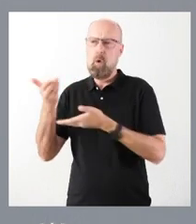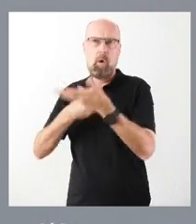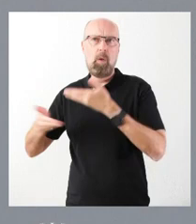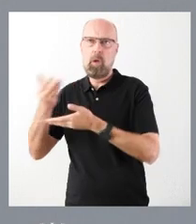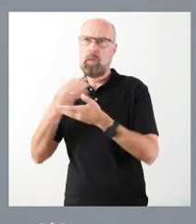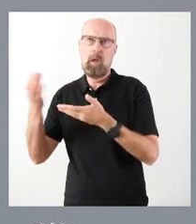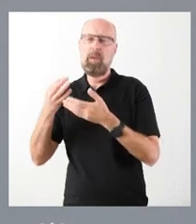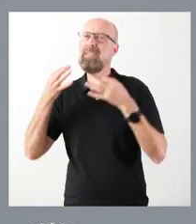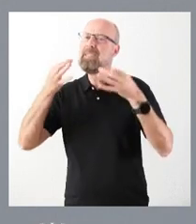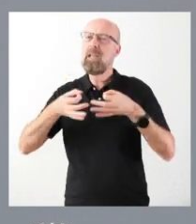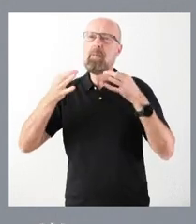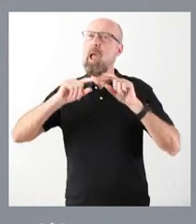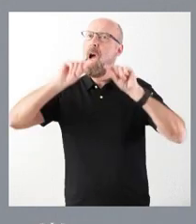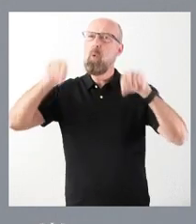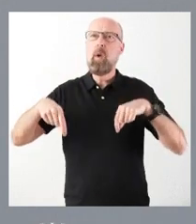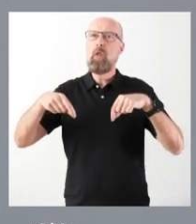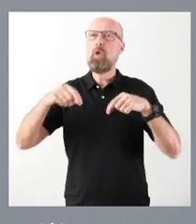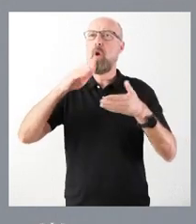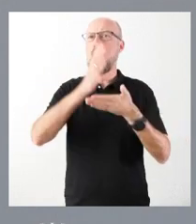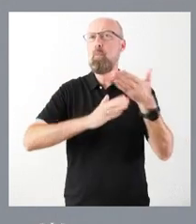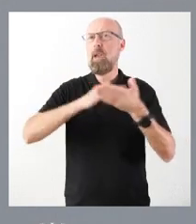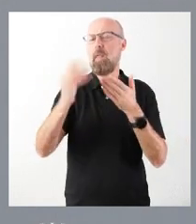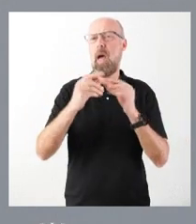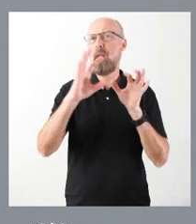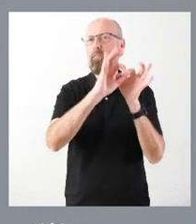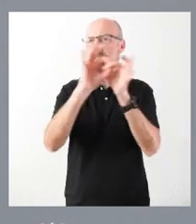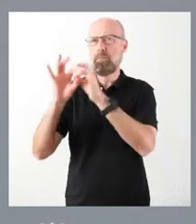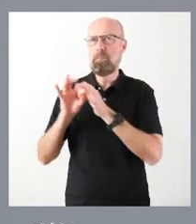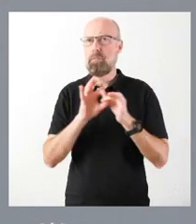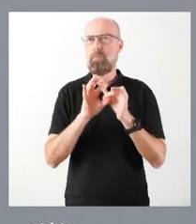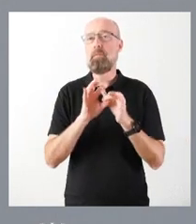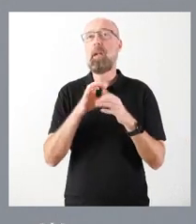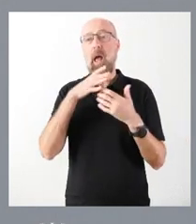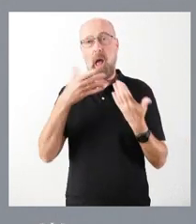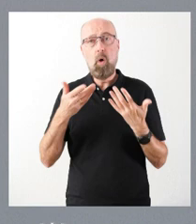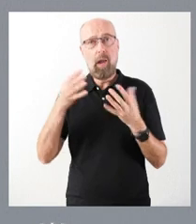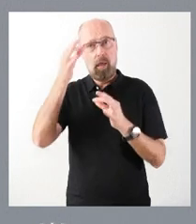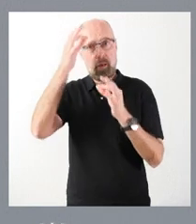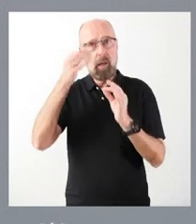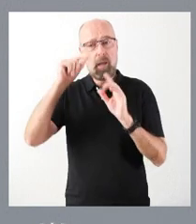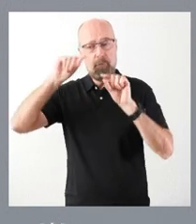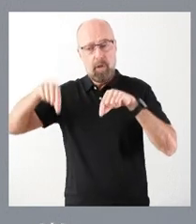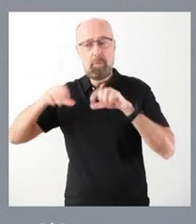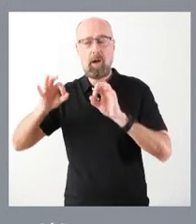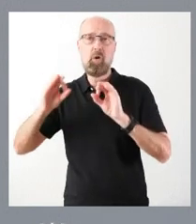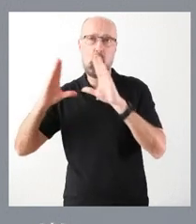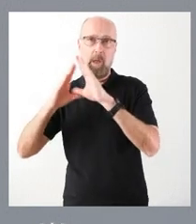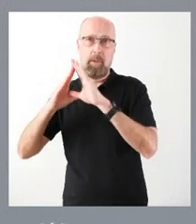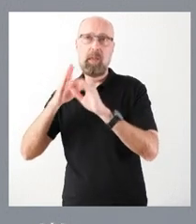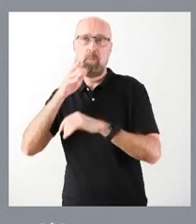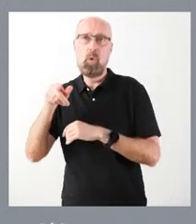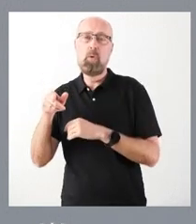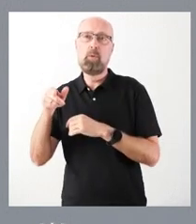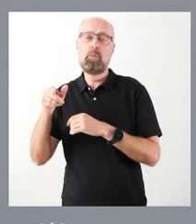comunidades autónomas. Lo extendemos ahora con más detalle e incluso con más precisión con la Comunidad de Madrid, porque nos parece muy importante que, aunque haya